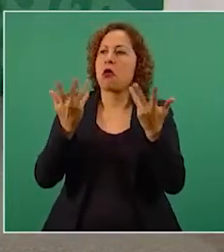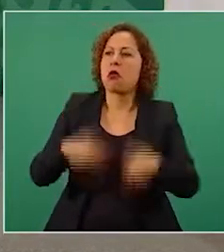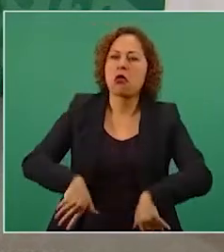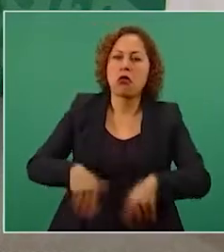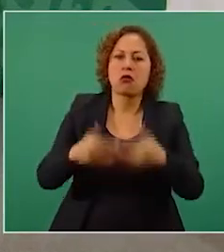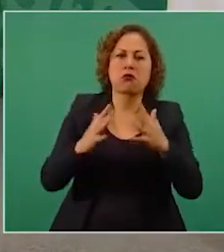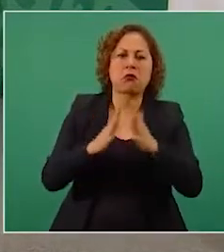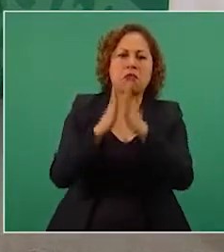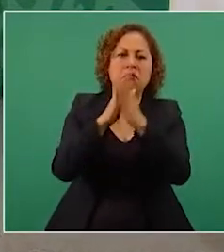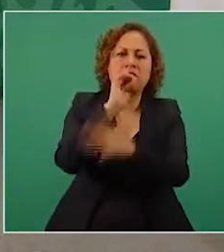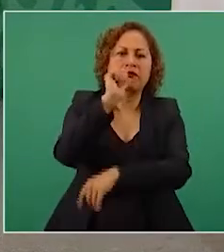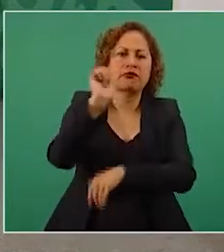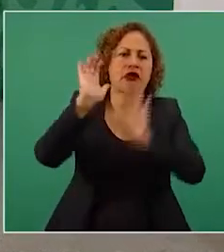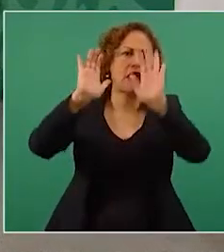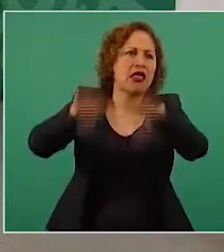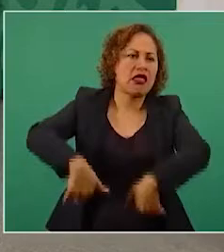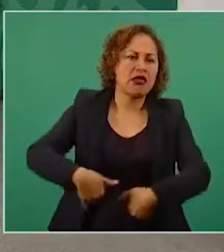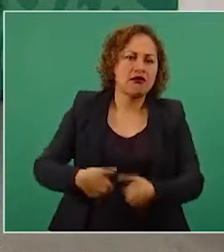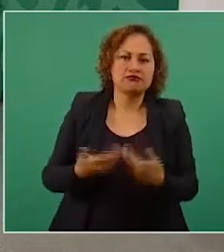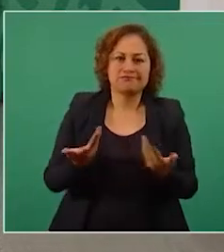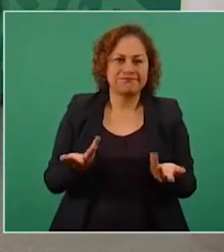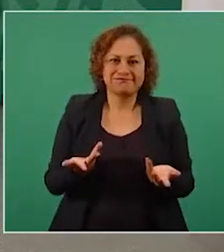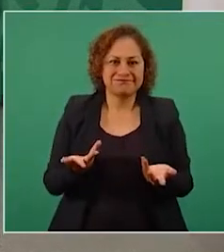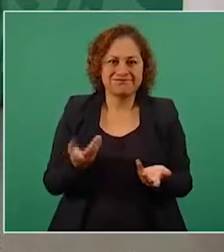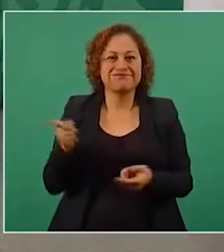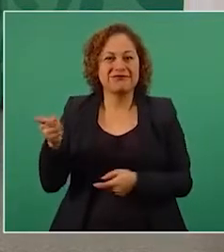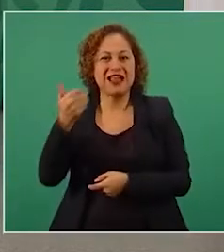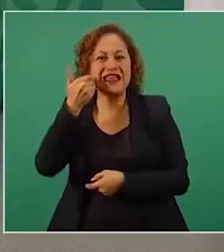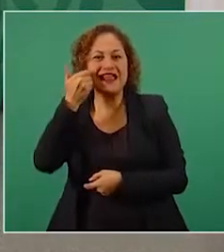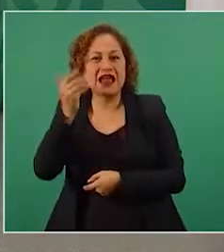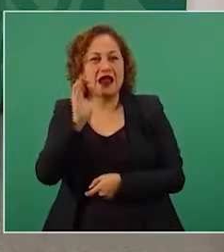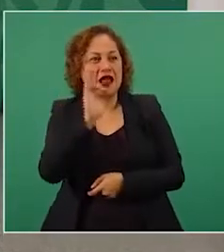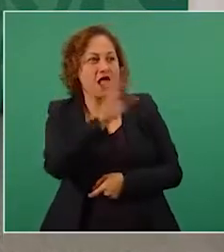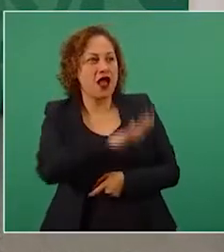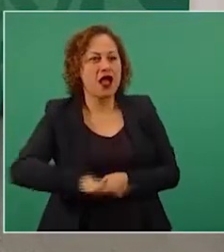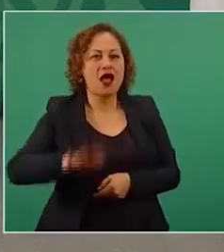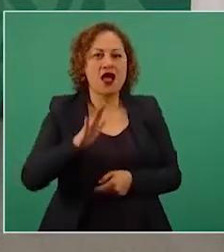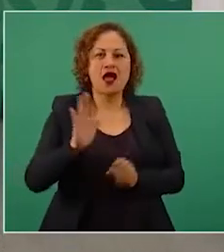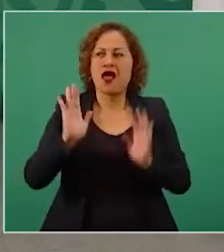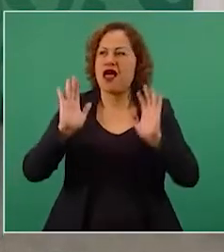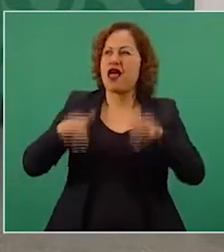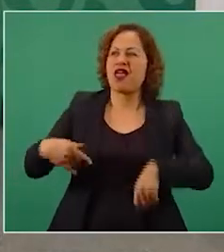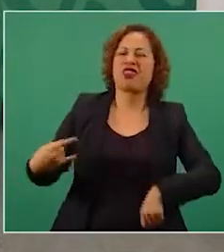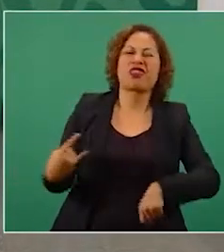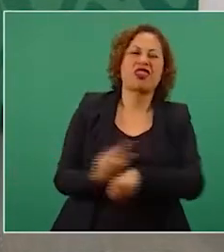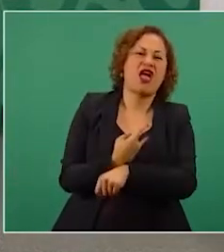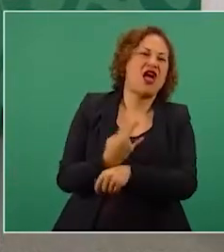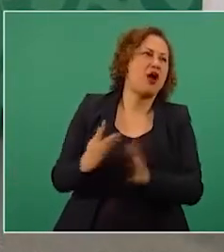desmoralizarnos, desanimarnos.